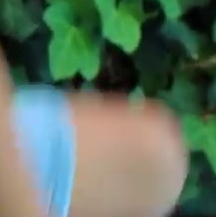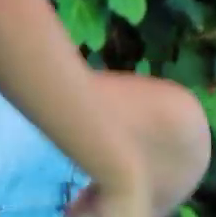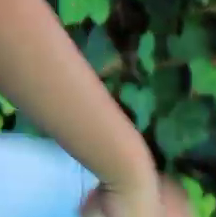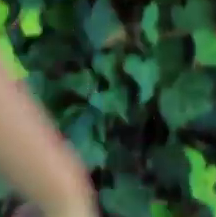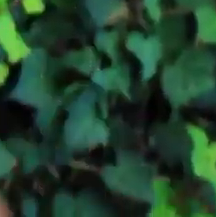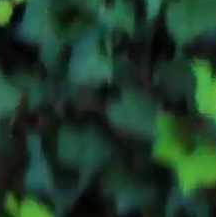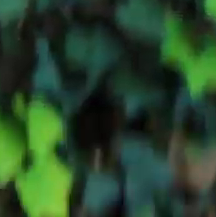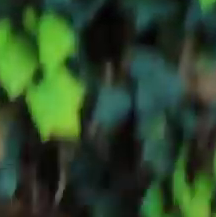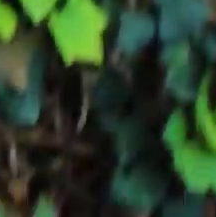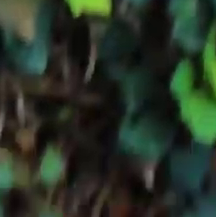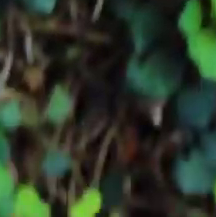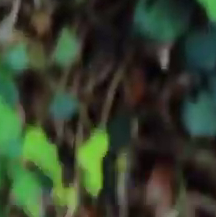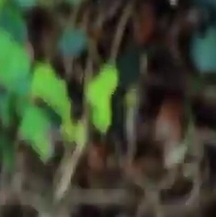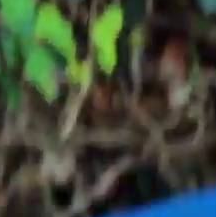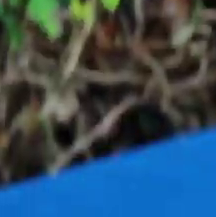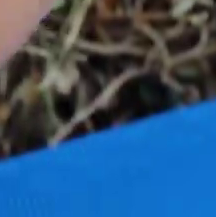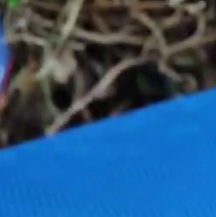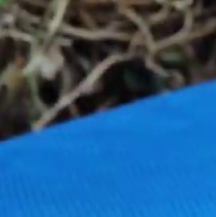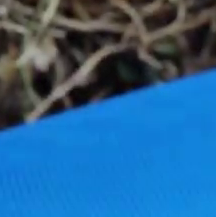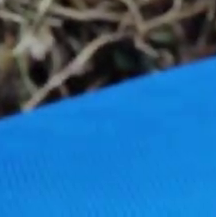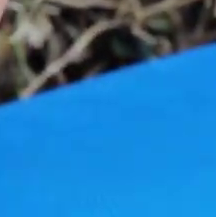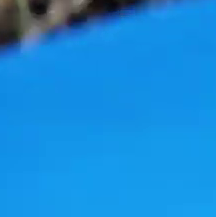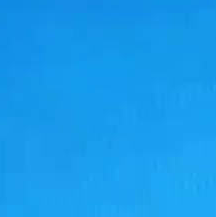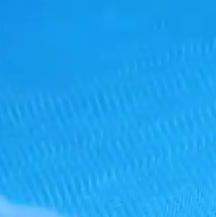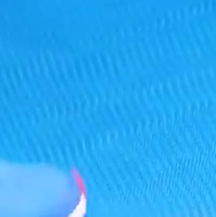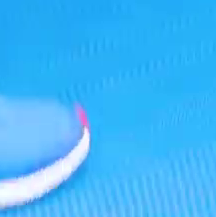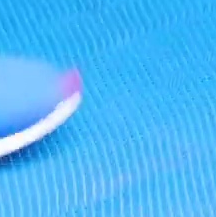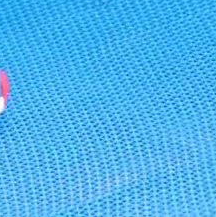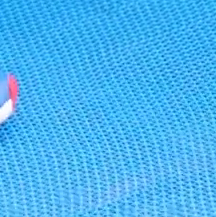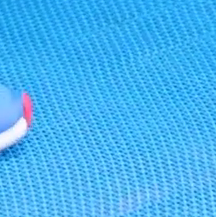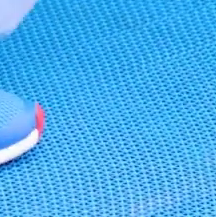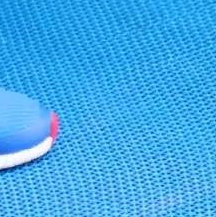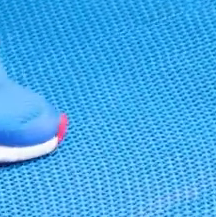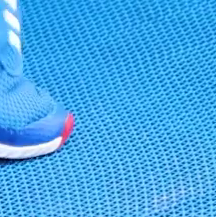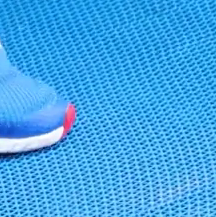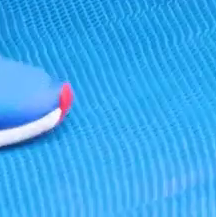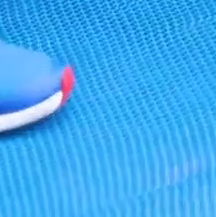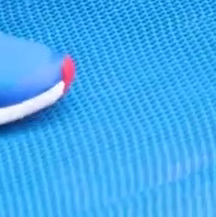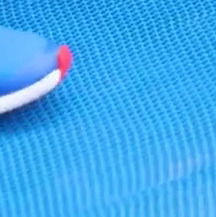mano del mismo pie. Bien. Bien.